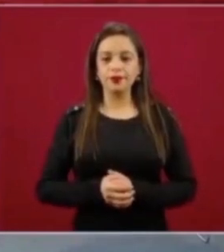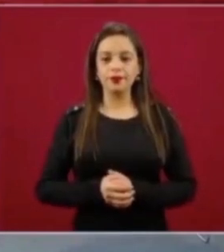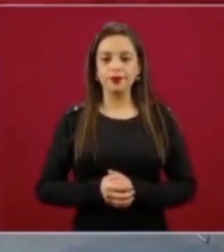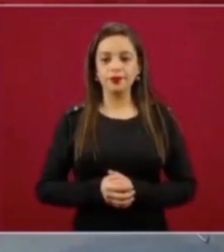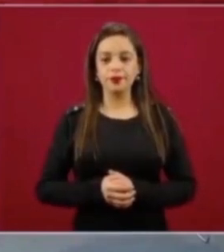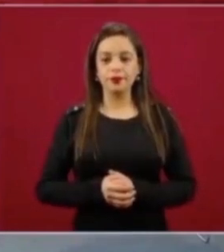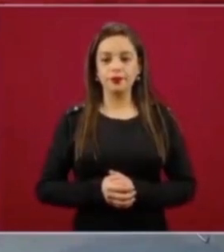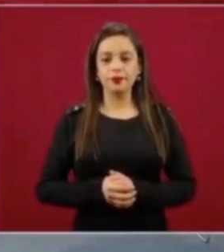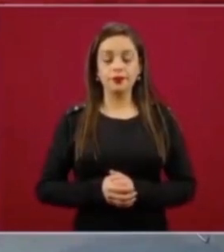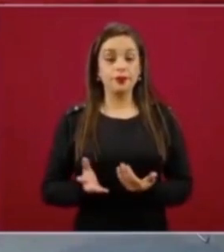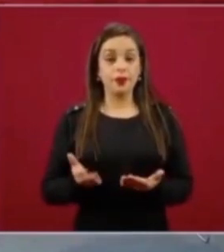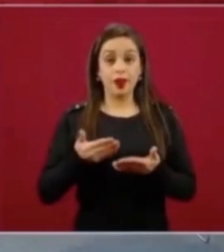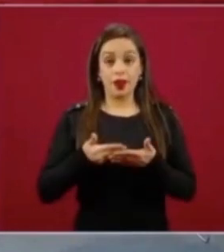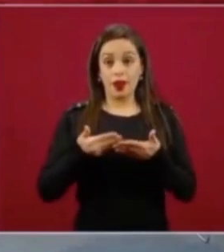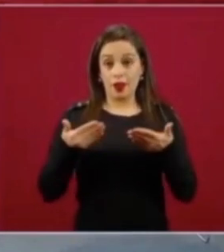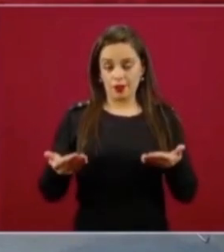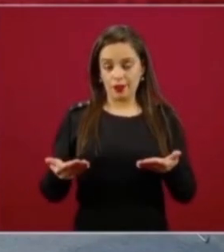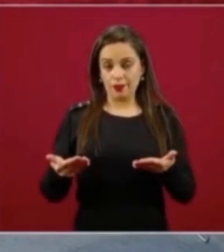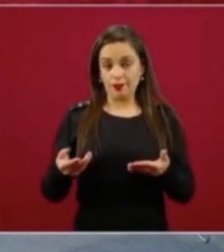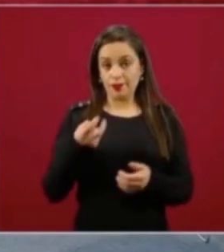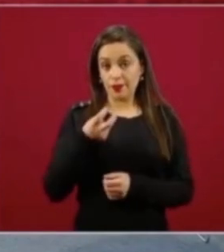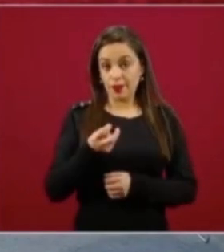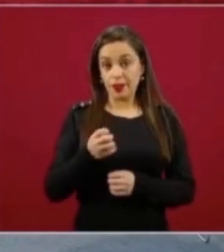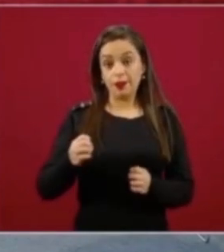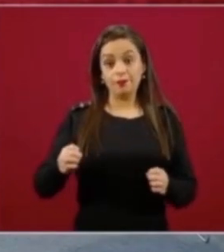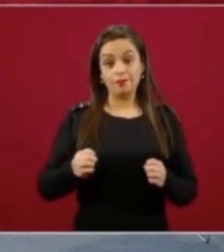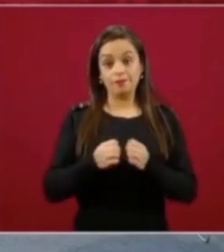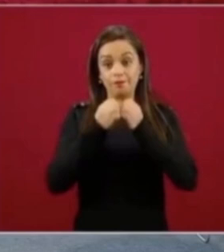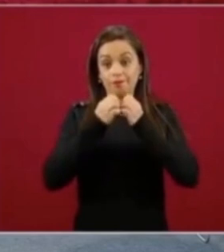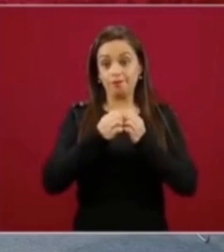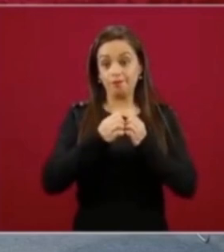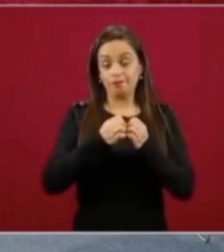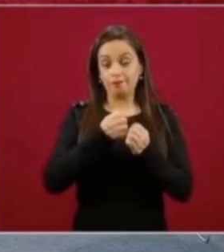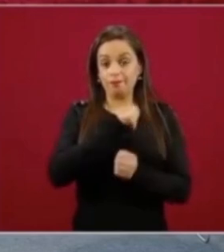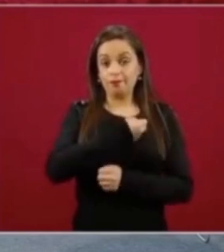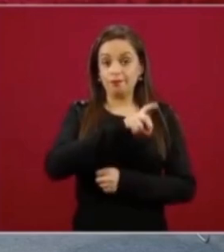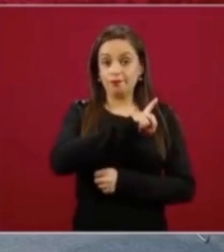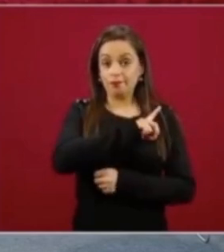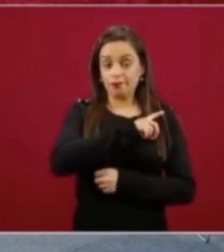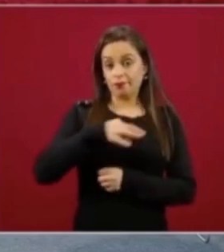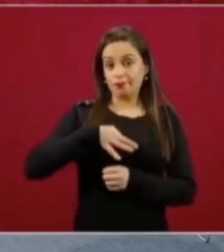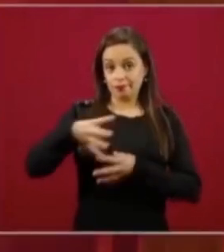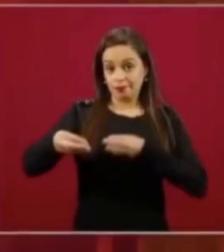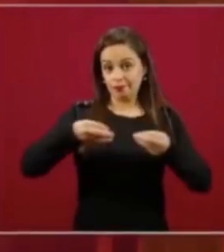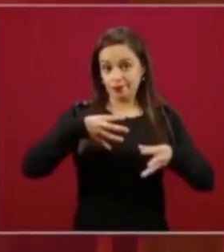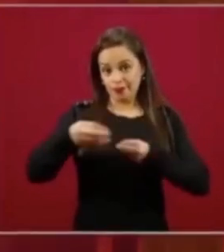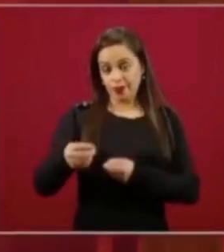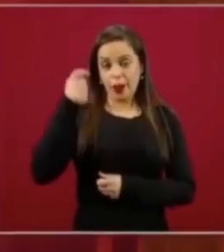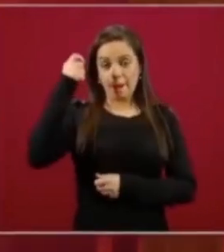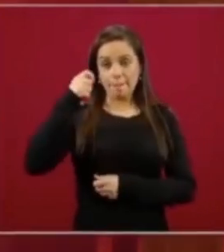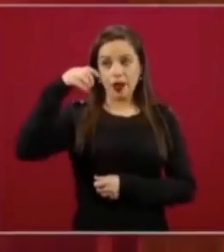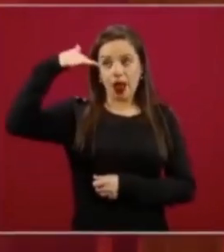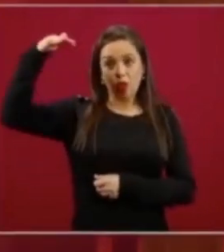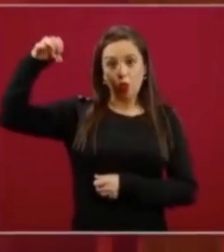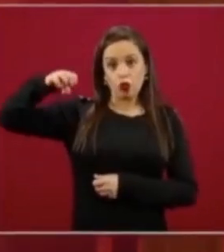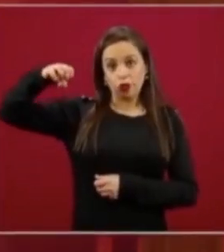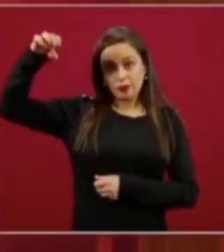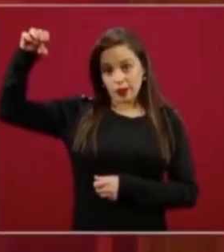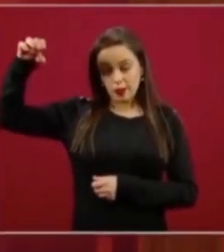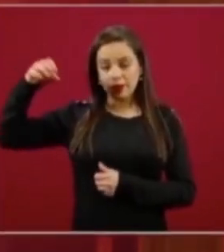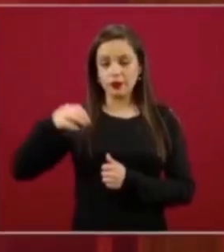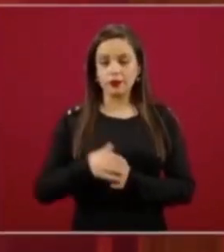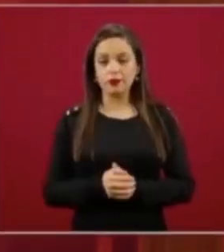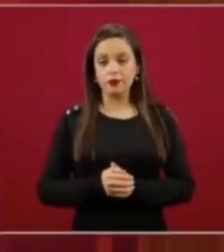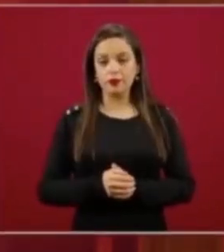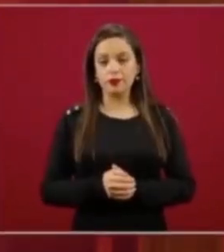Bueno, ahora en la contingencia, al igual que la pensión de adultos mayores, tuvo adelanto en